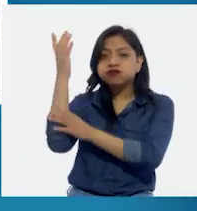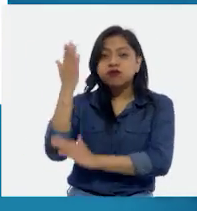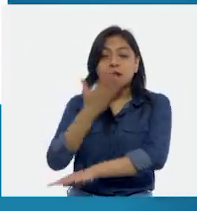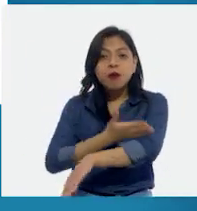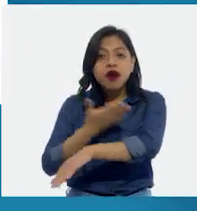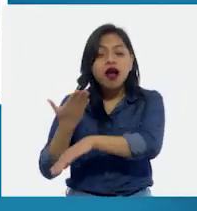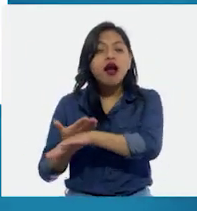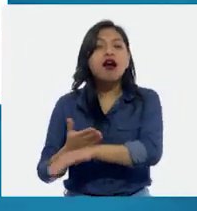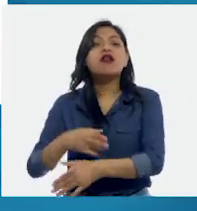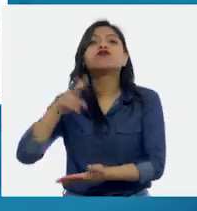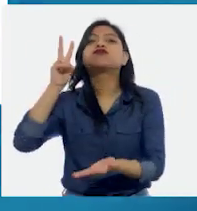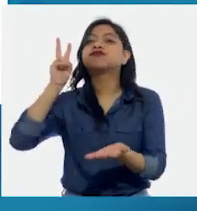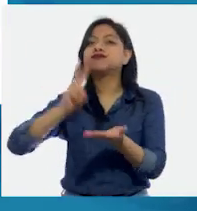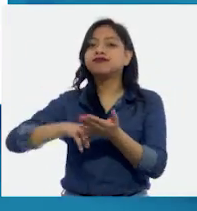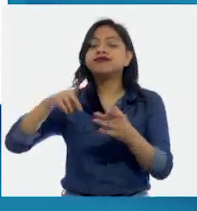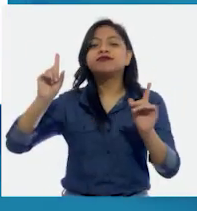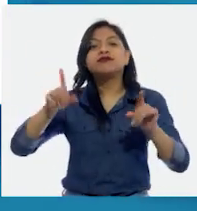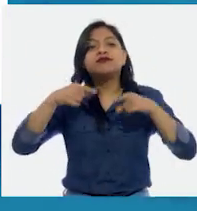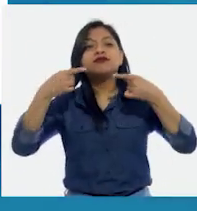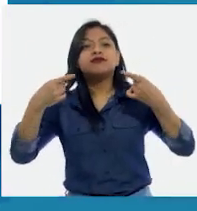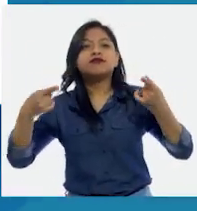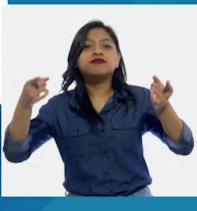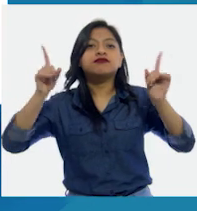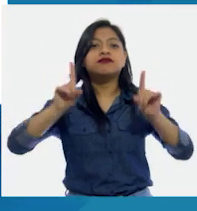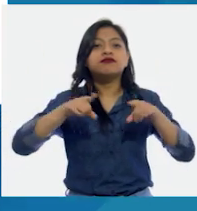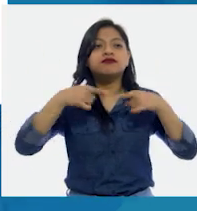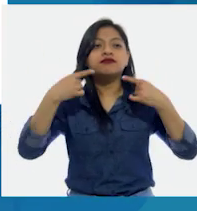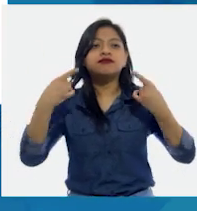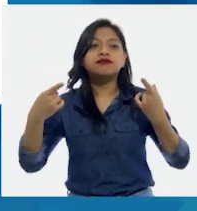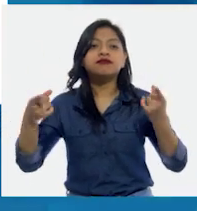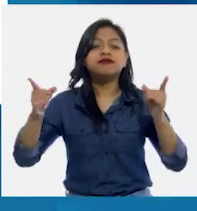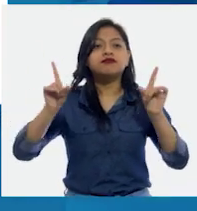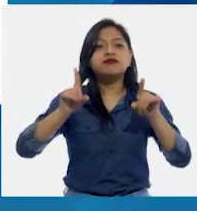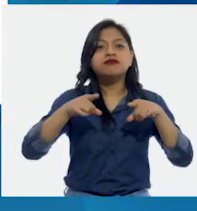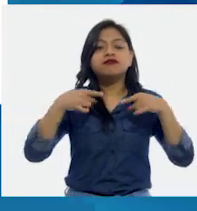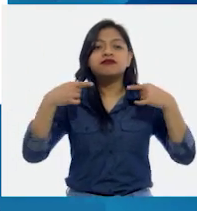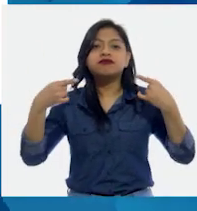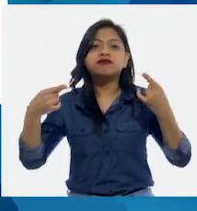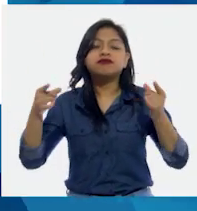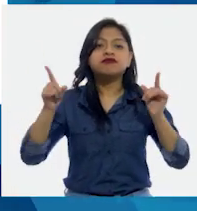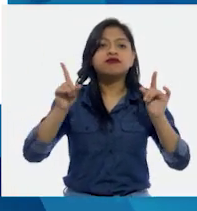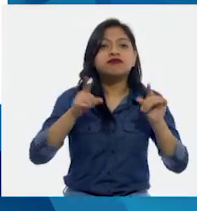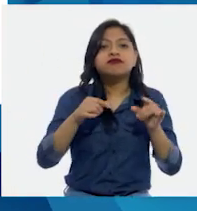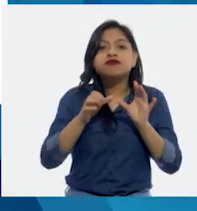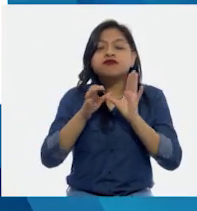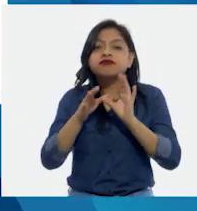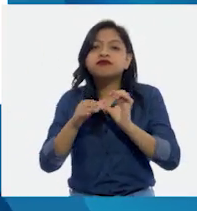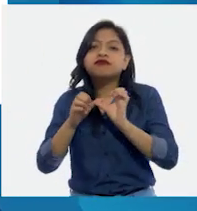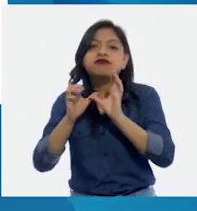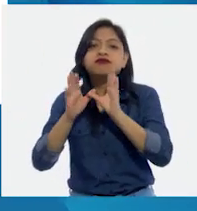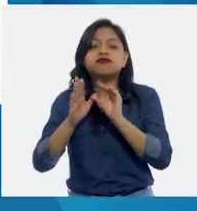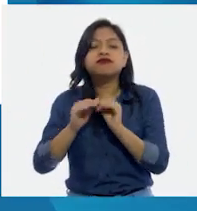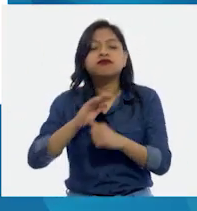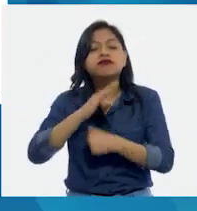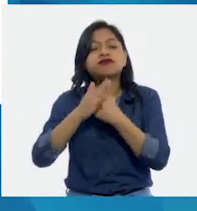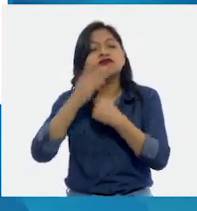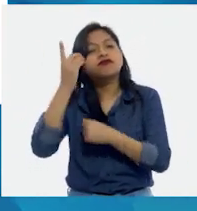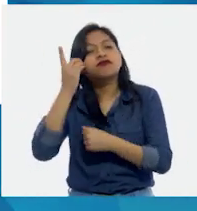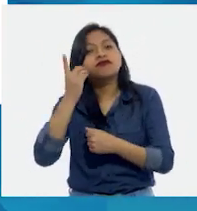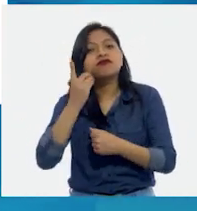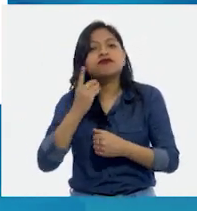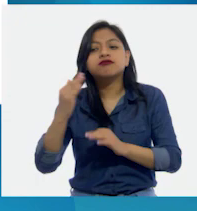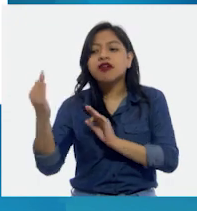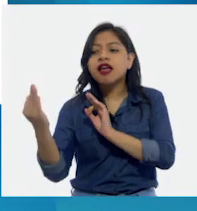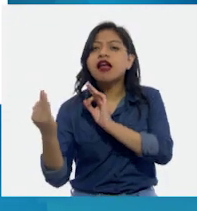madera. Arruchan un loco paisán, muy cerca de